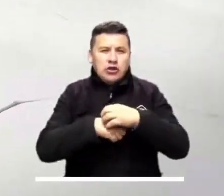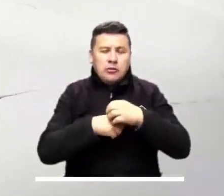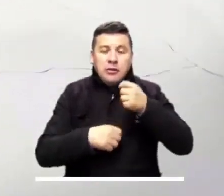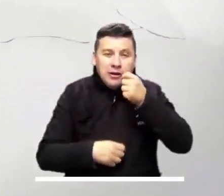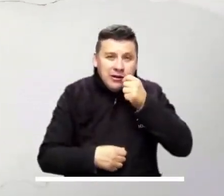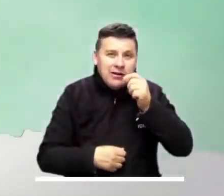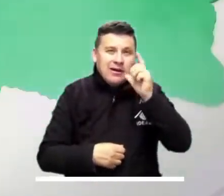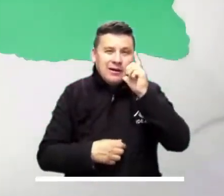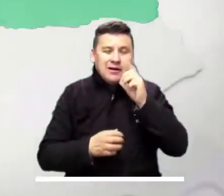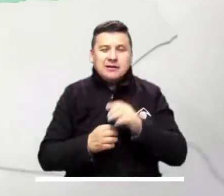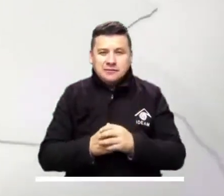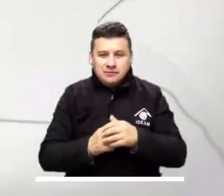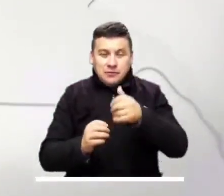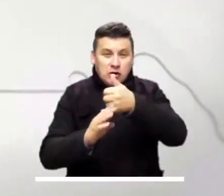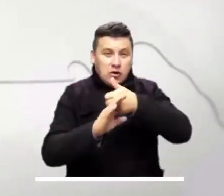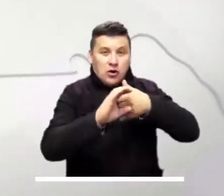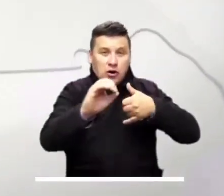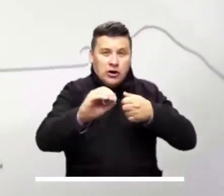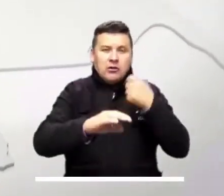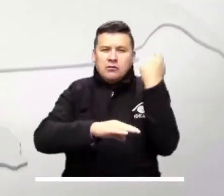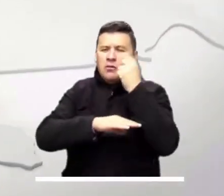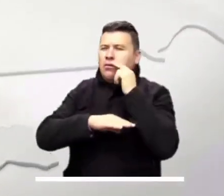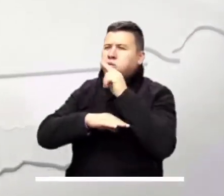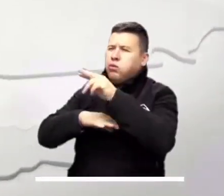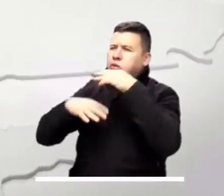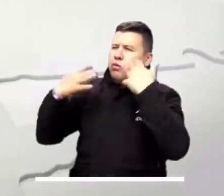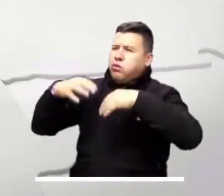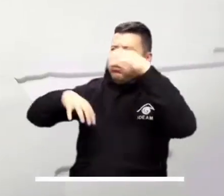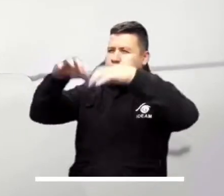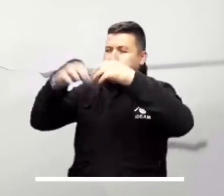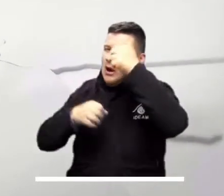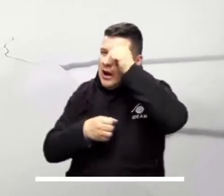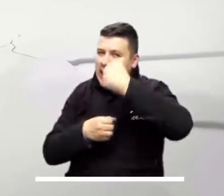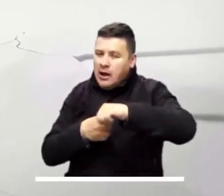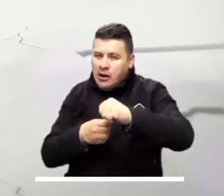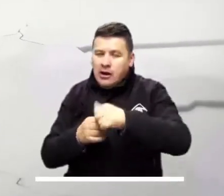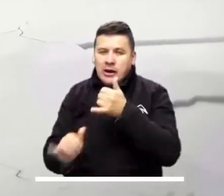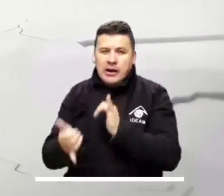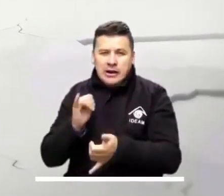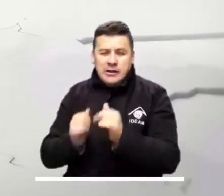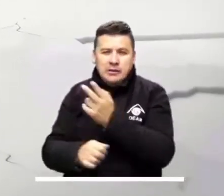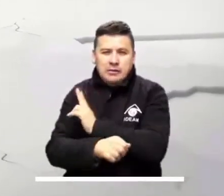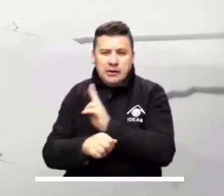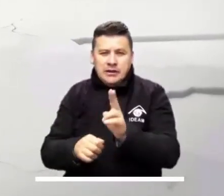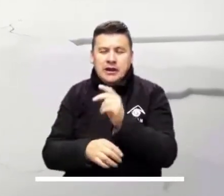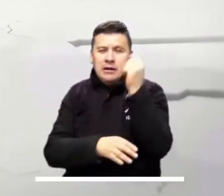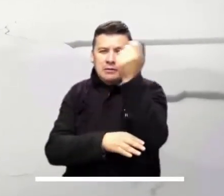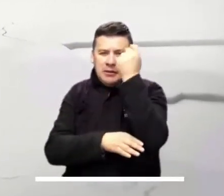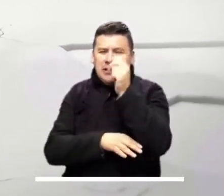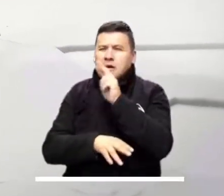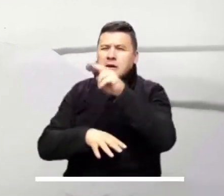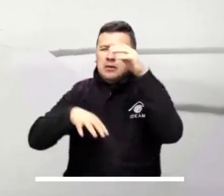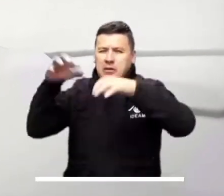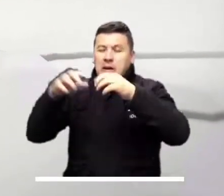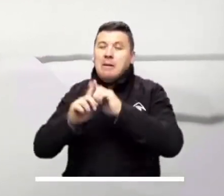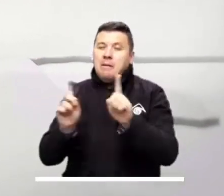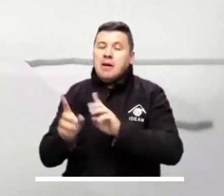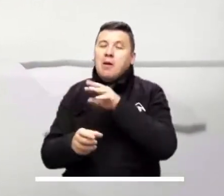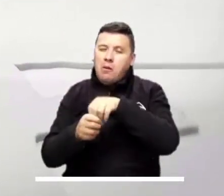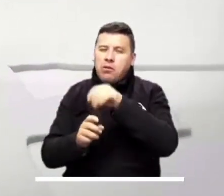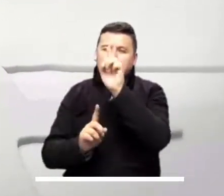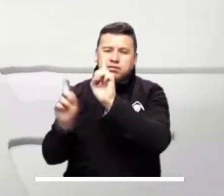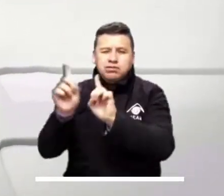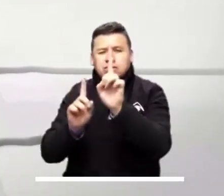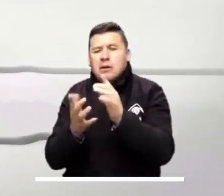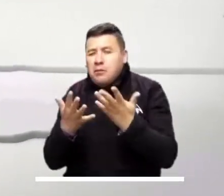Tolima y Caldas. En la Orinoquía se presentará algunas lluvias en sectores de Arauca, Casanare, Bichada y Meta. Además no se